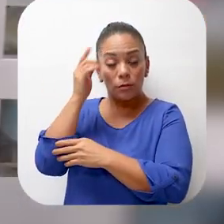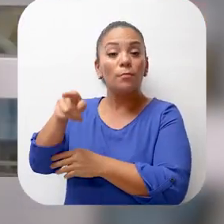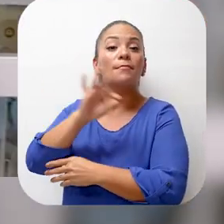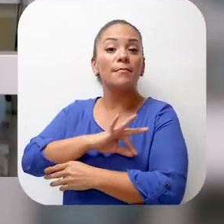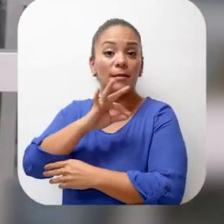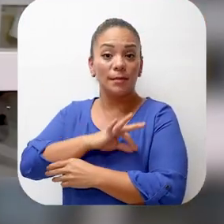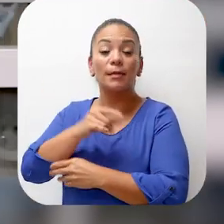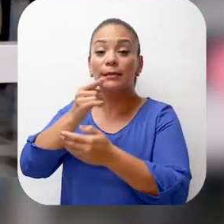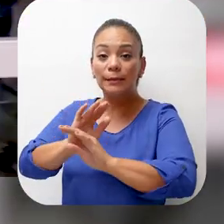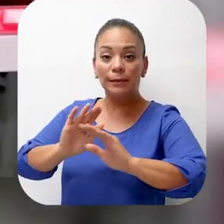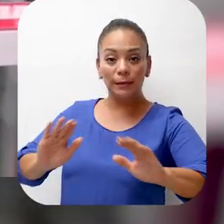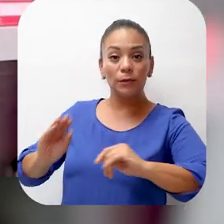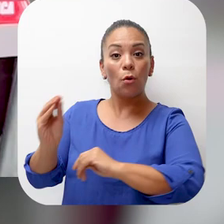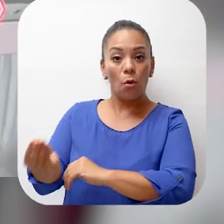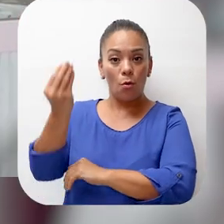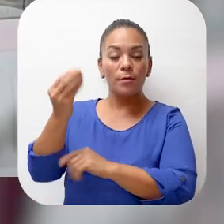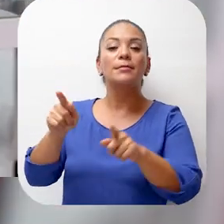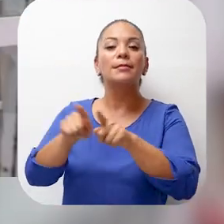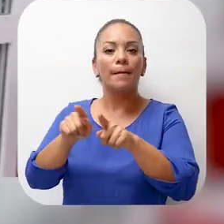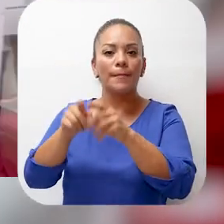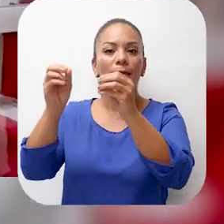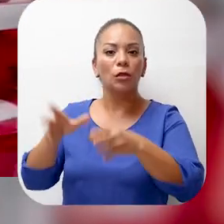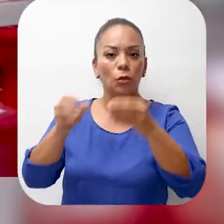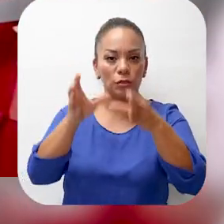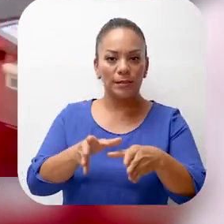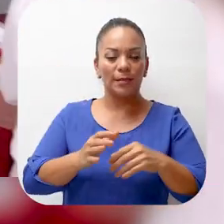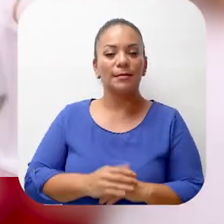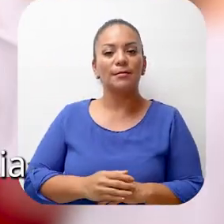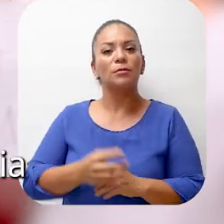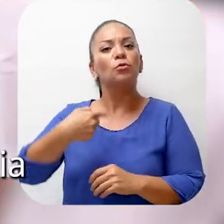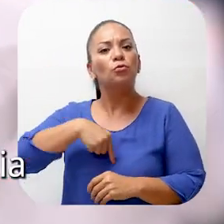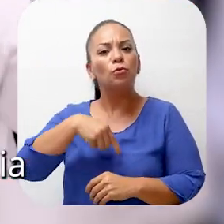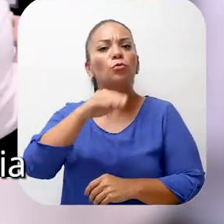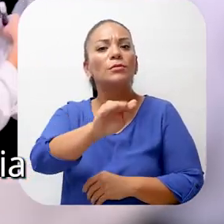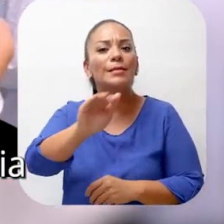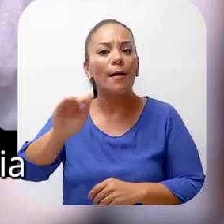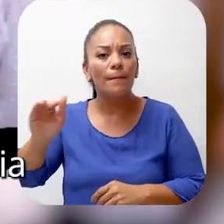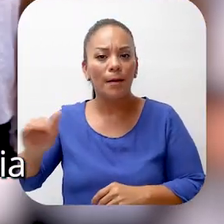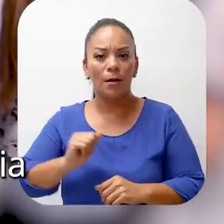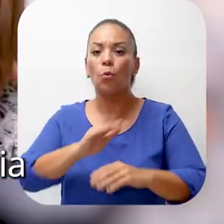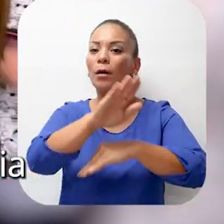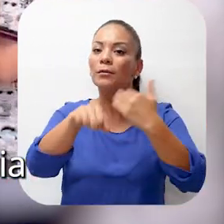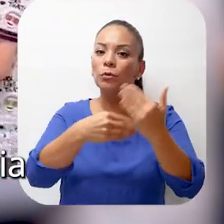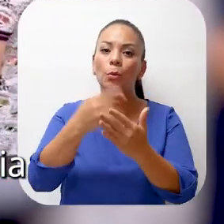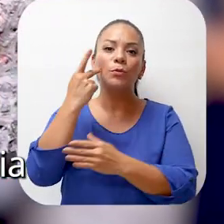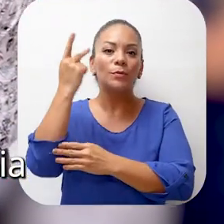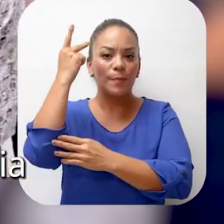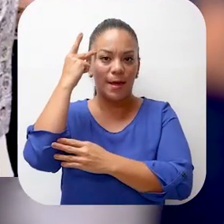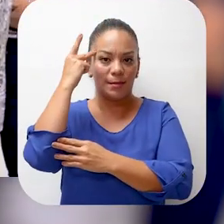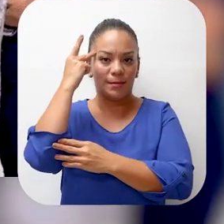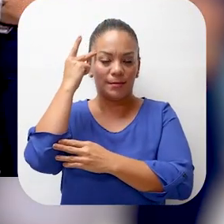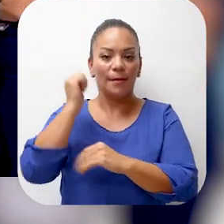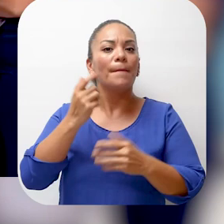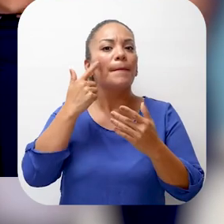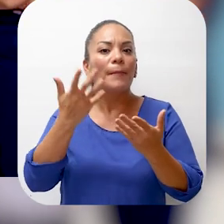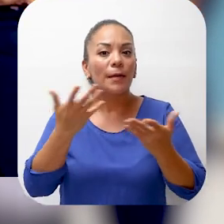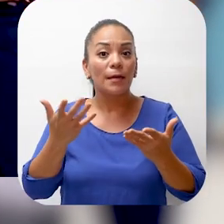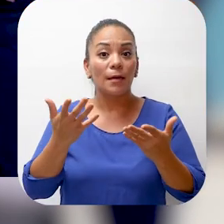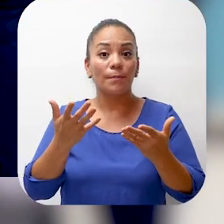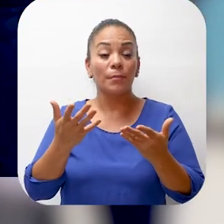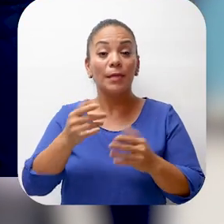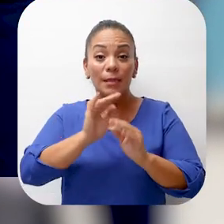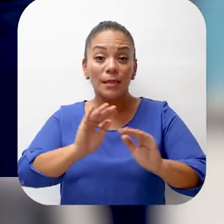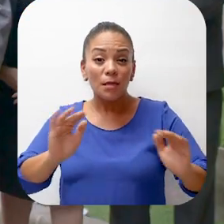es el bienestar de los niños, niñas y jóvenes y también de los docentes, hacemos un llamado a los padres de familia para que aquellos